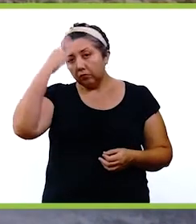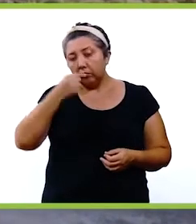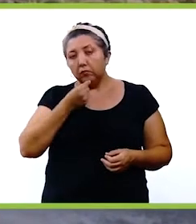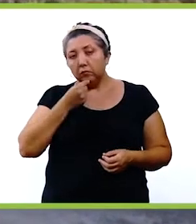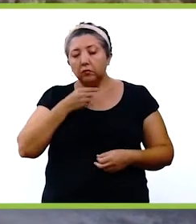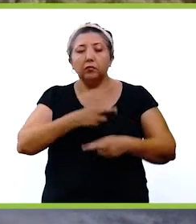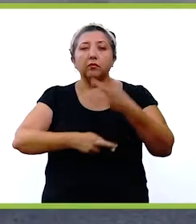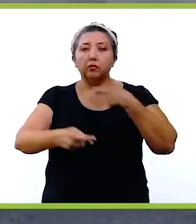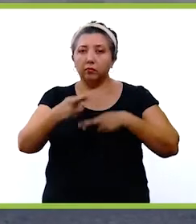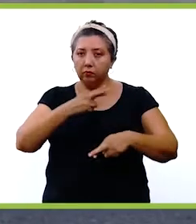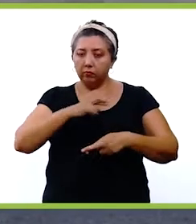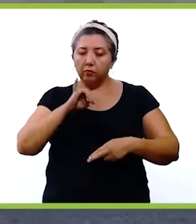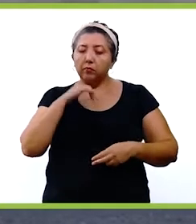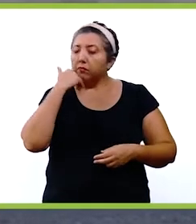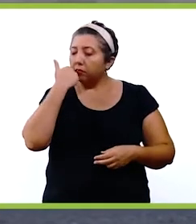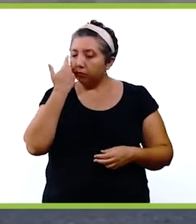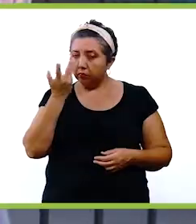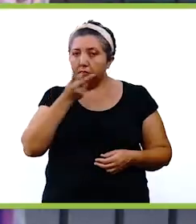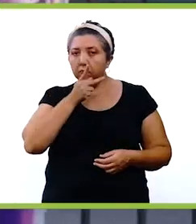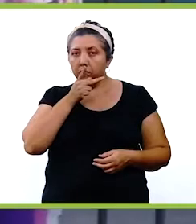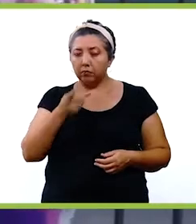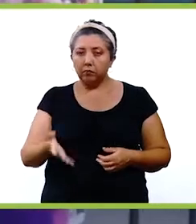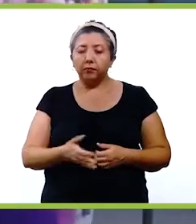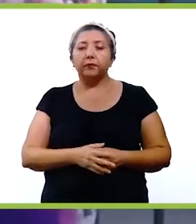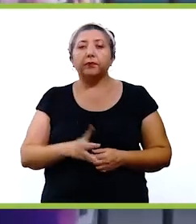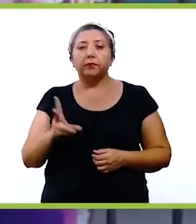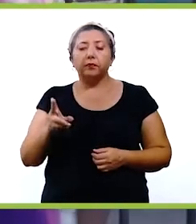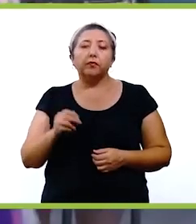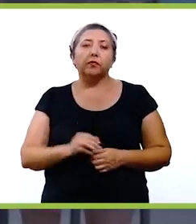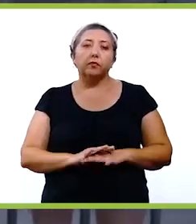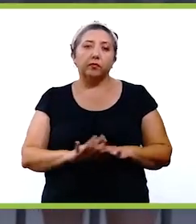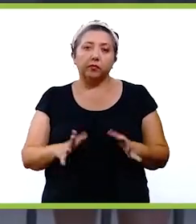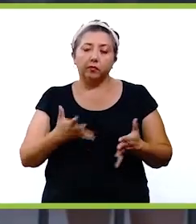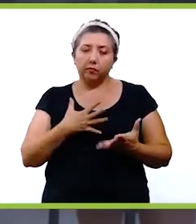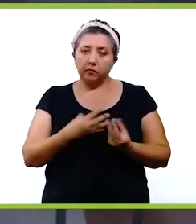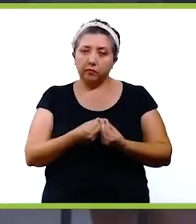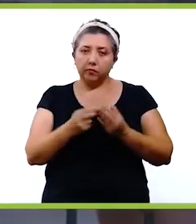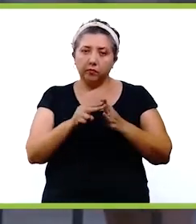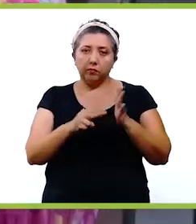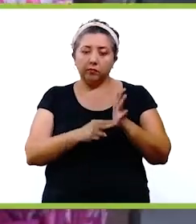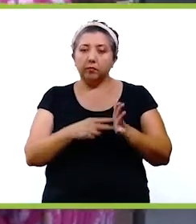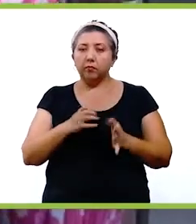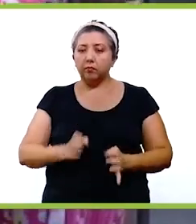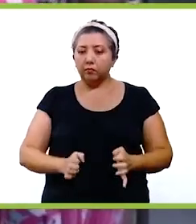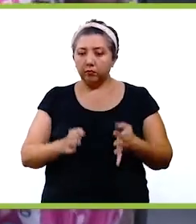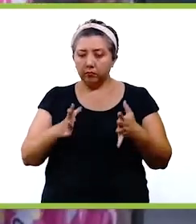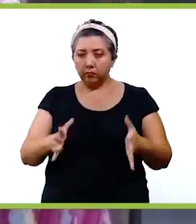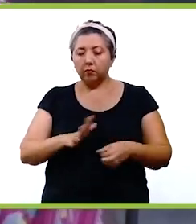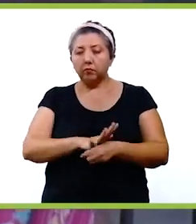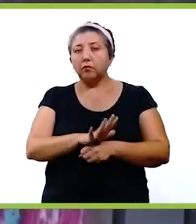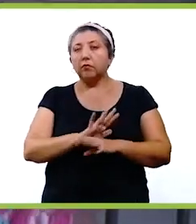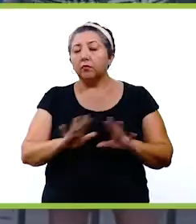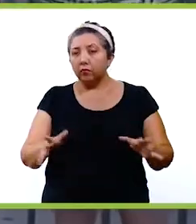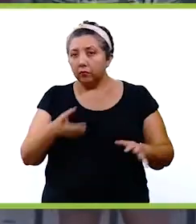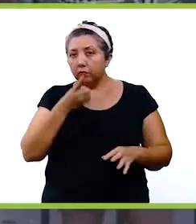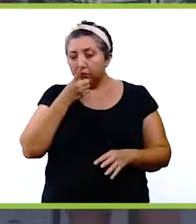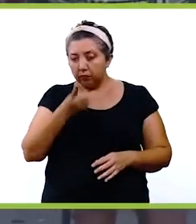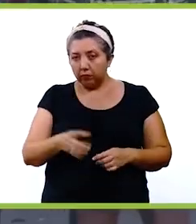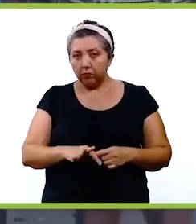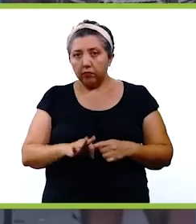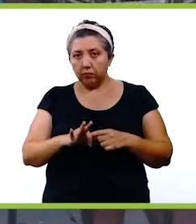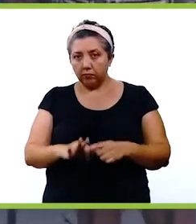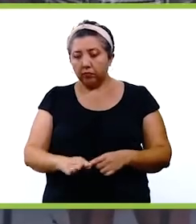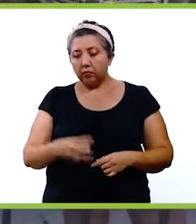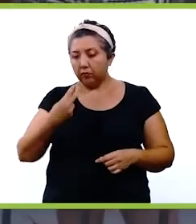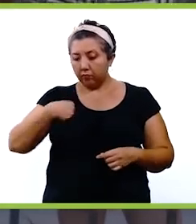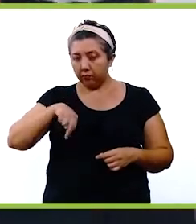regresen a clases si es que así lo desean sus papás. Por supuesto que ya tenemos los protocolos muy bien establecidos, los cuales ya fueron presentados, los cuales ya